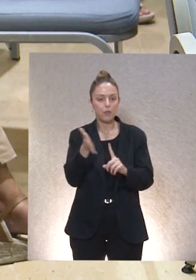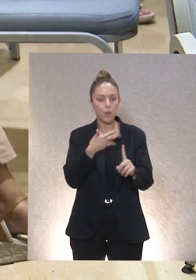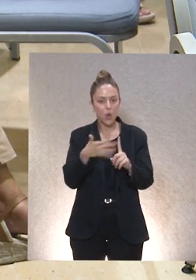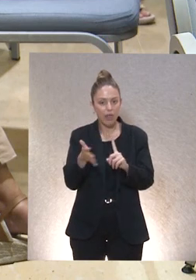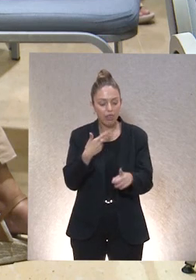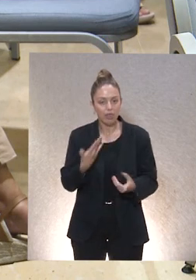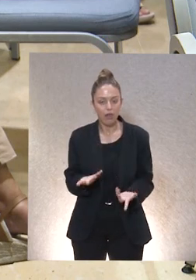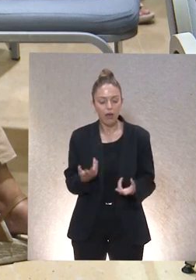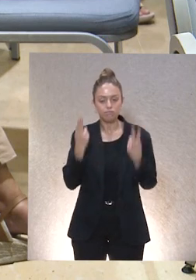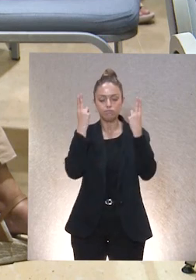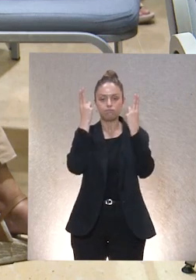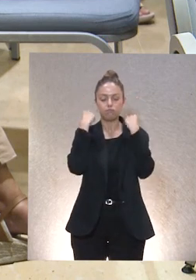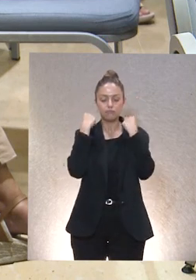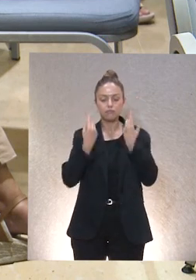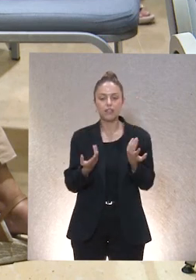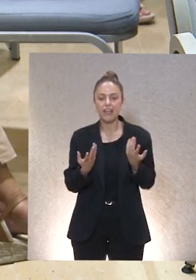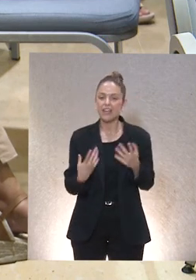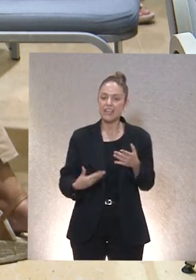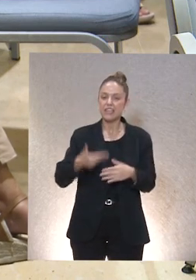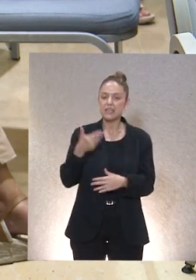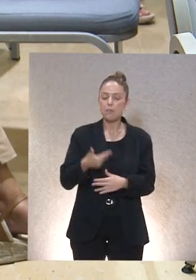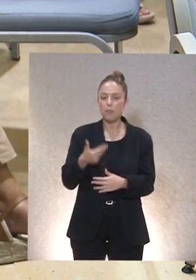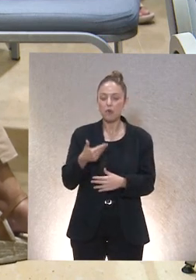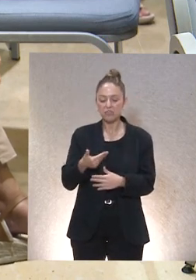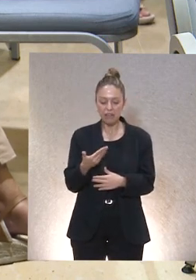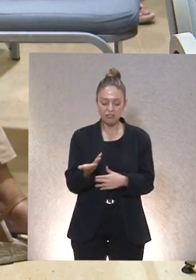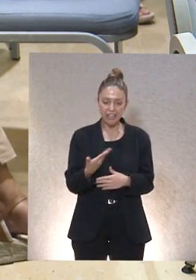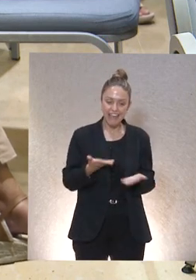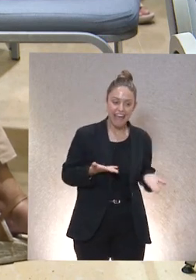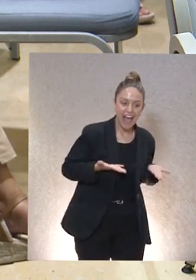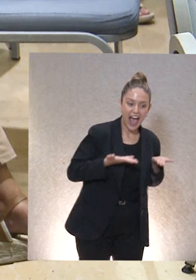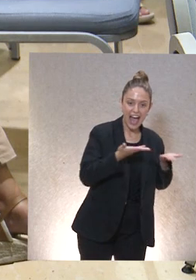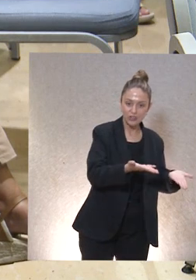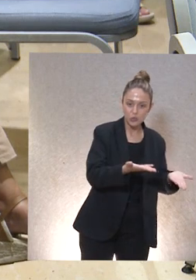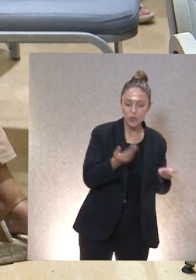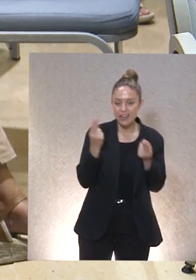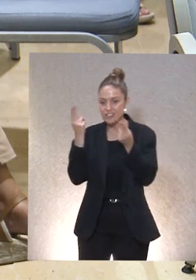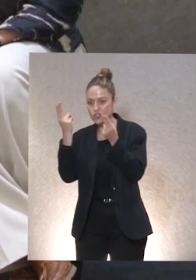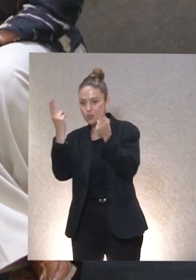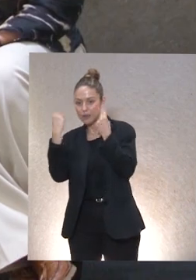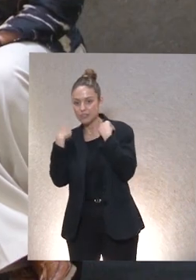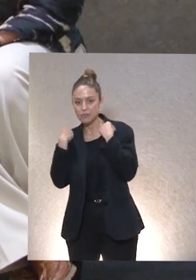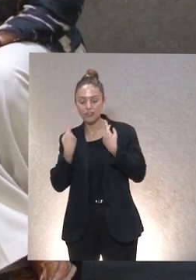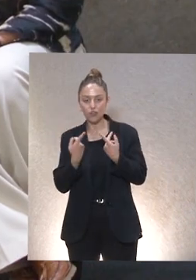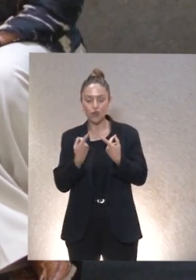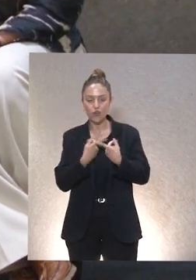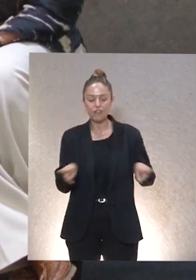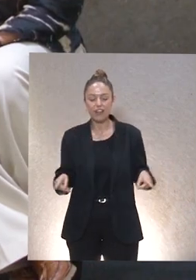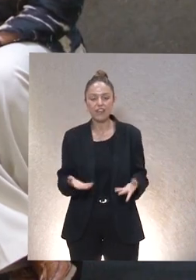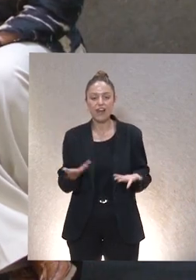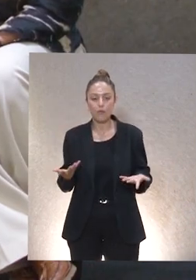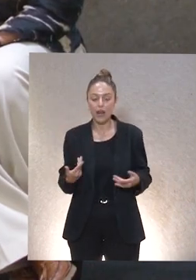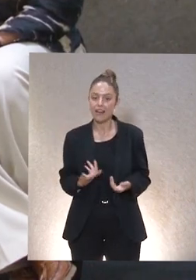¿cuáles son las claves para dónde está el límite entre esa ayuda y el sometimiento? las claves las tenemos en la